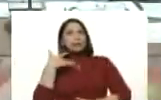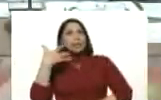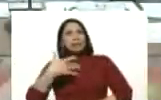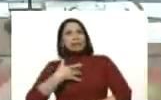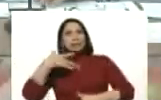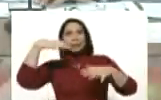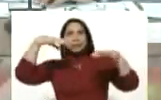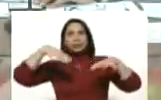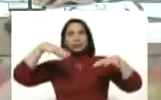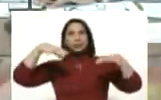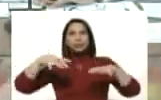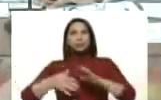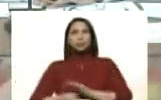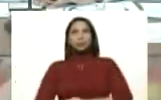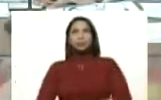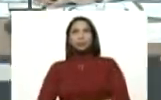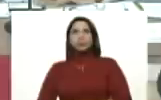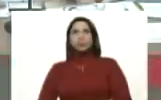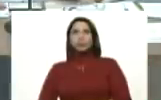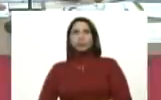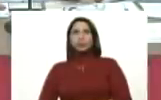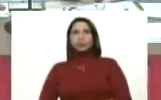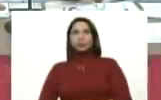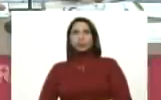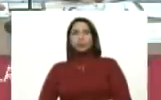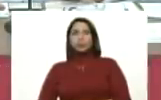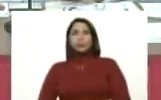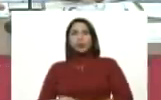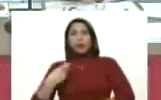parece que está... Falta toque de queda, como hemos hecho.